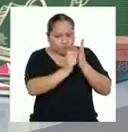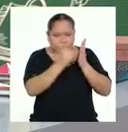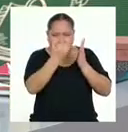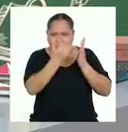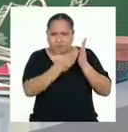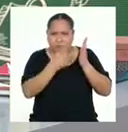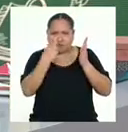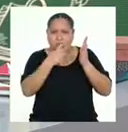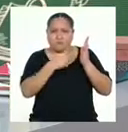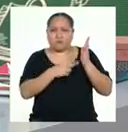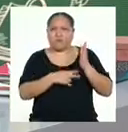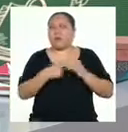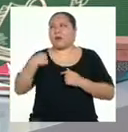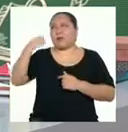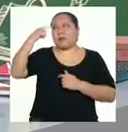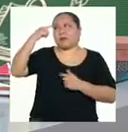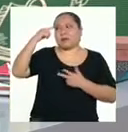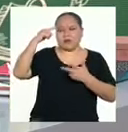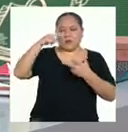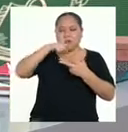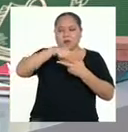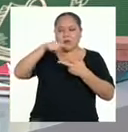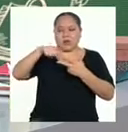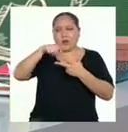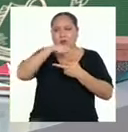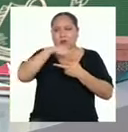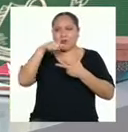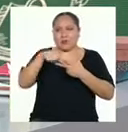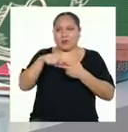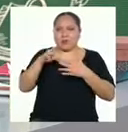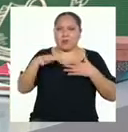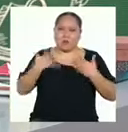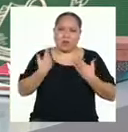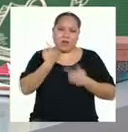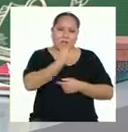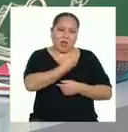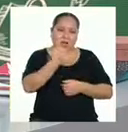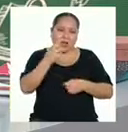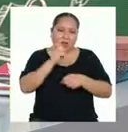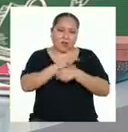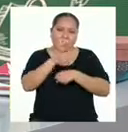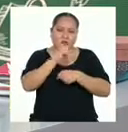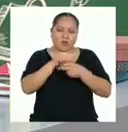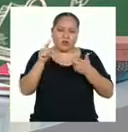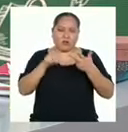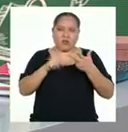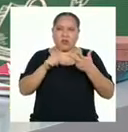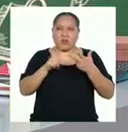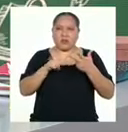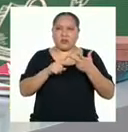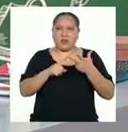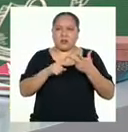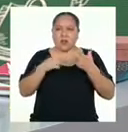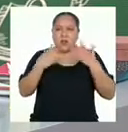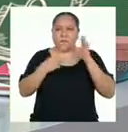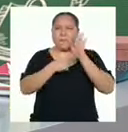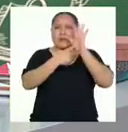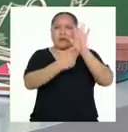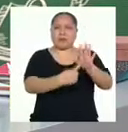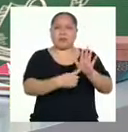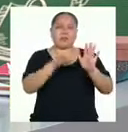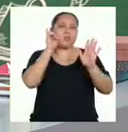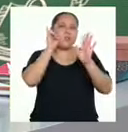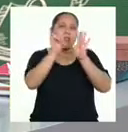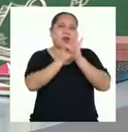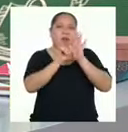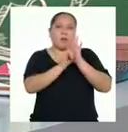Yo creo que los dos primeros criterios se pueden revisar en cada recomendación. Pero como el tercero se refiere a la presentación visual